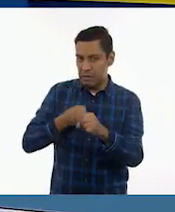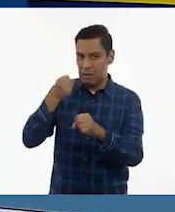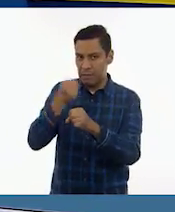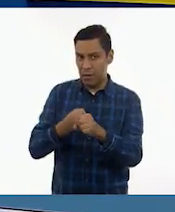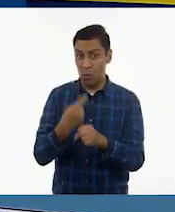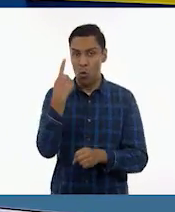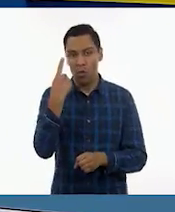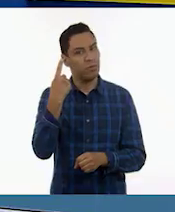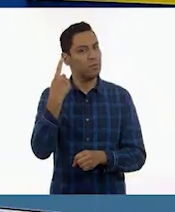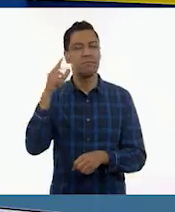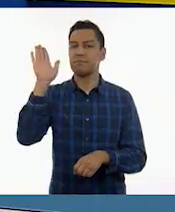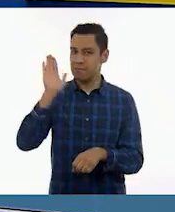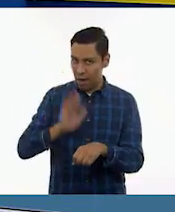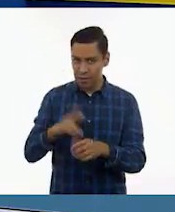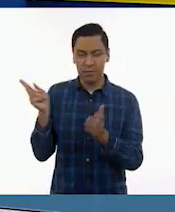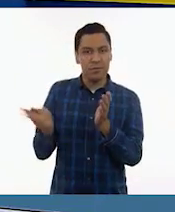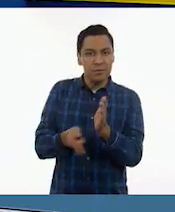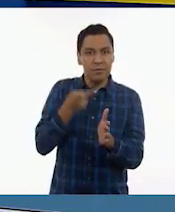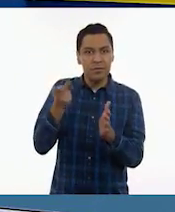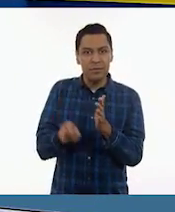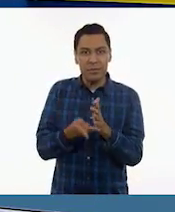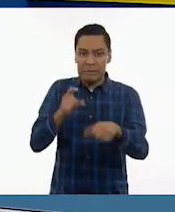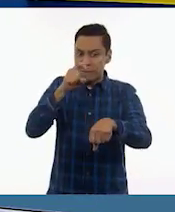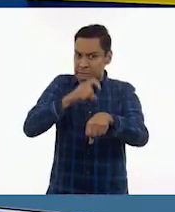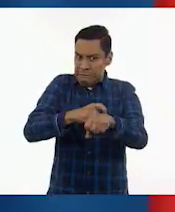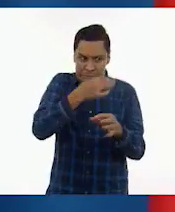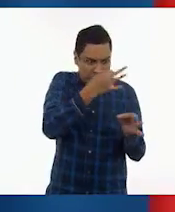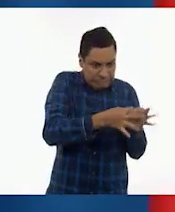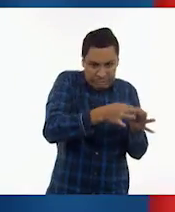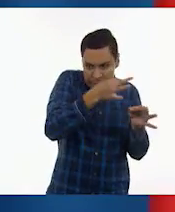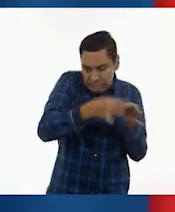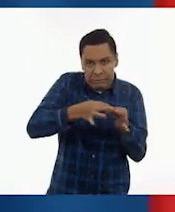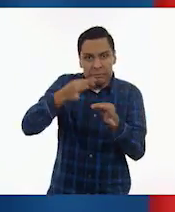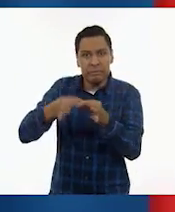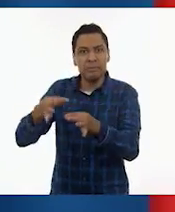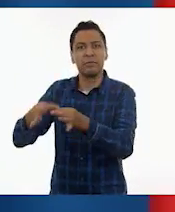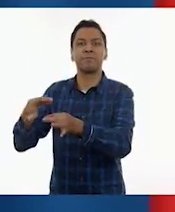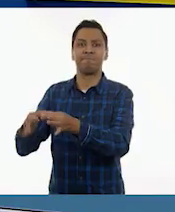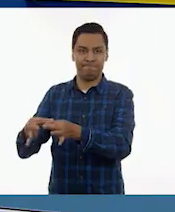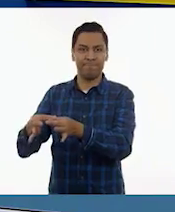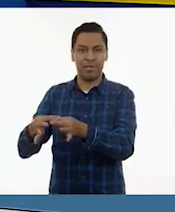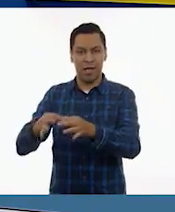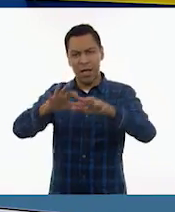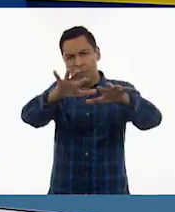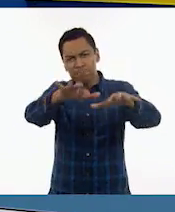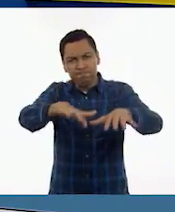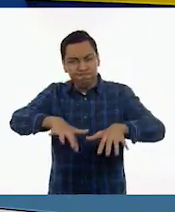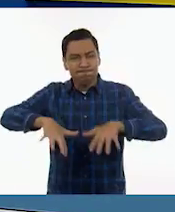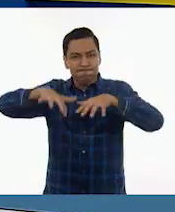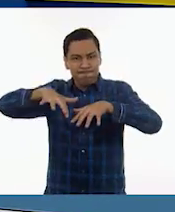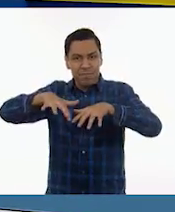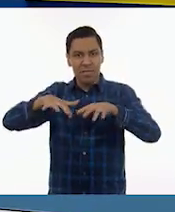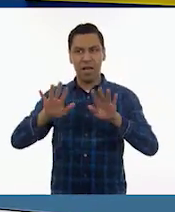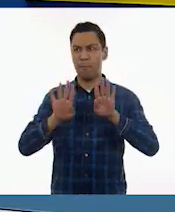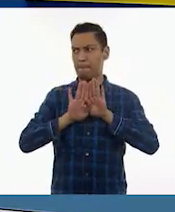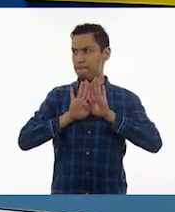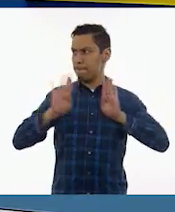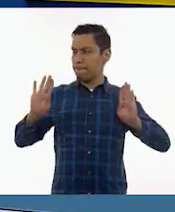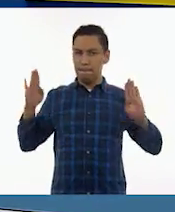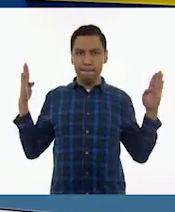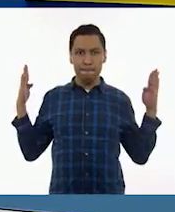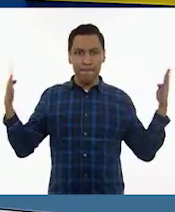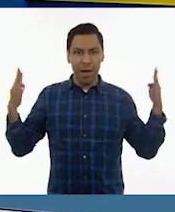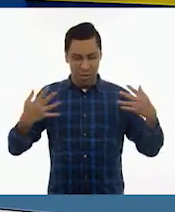qué crees? Ahí ya tiene que estar todo, pero como relojito. Porque tanto la escenografía, como la utilería,